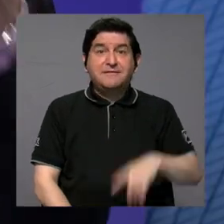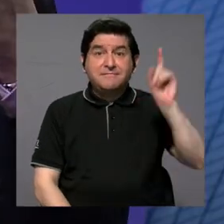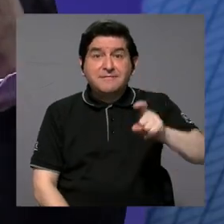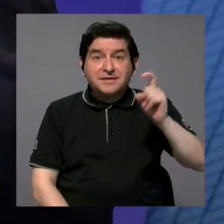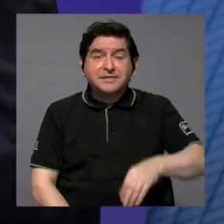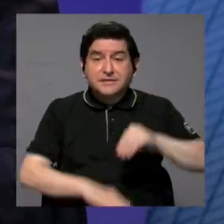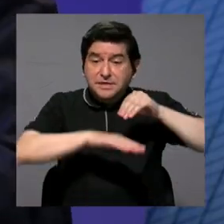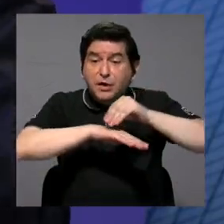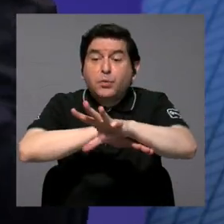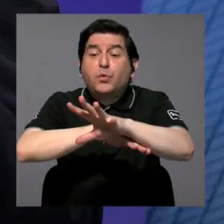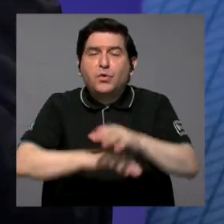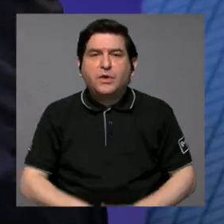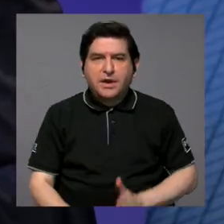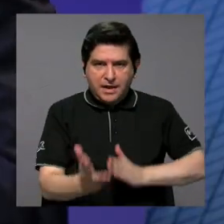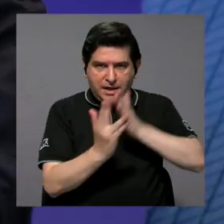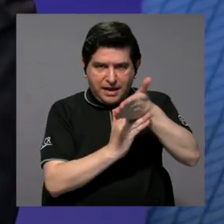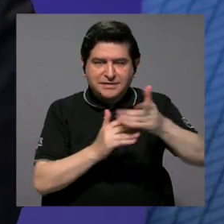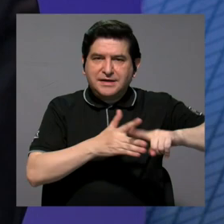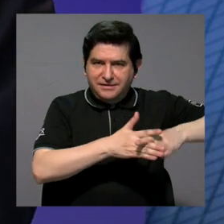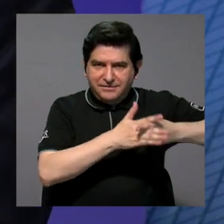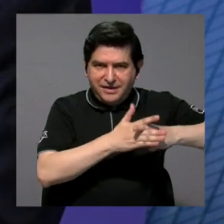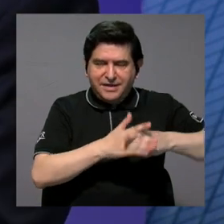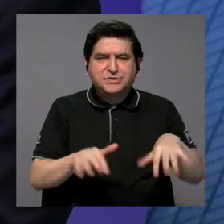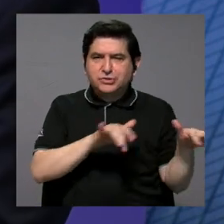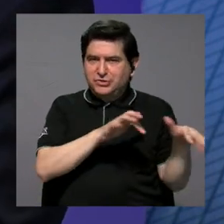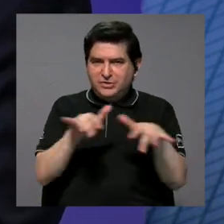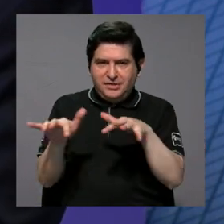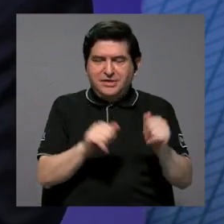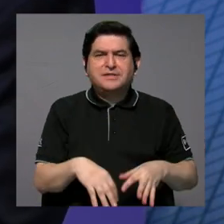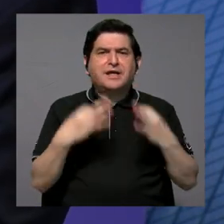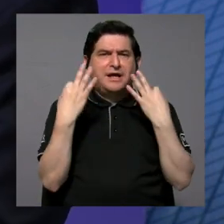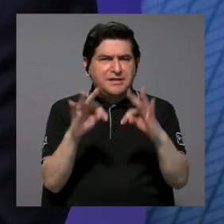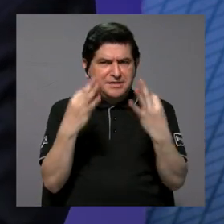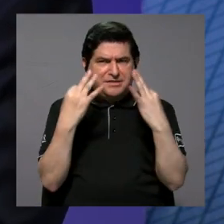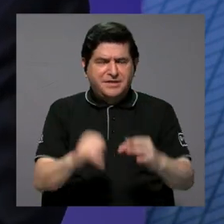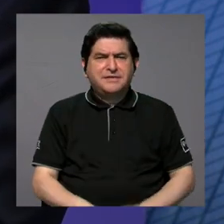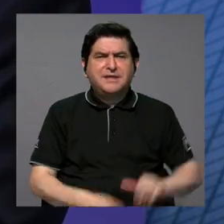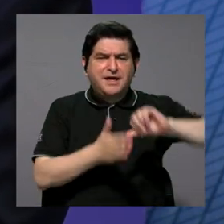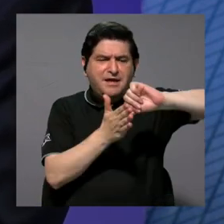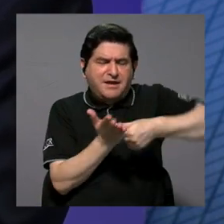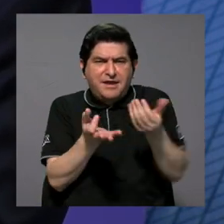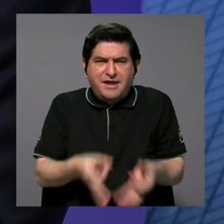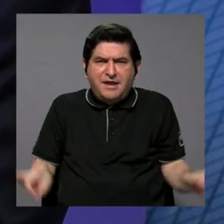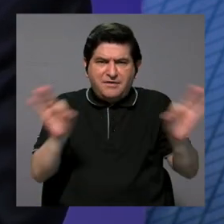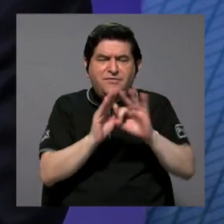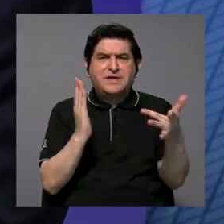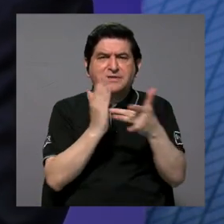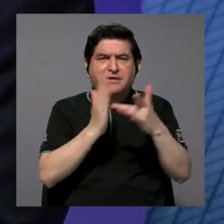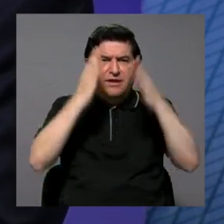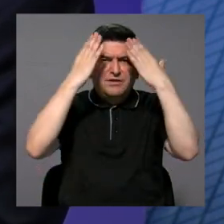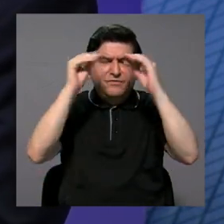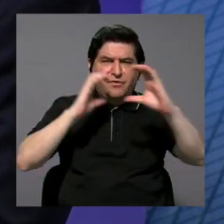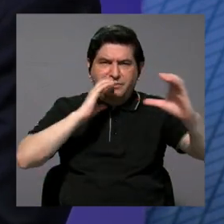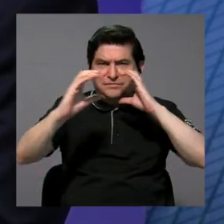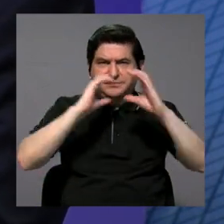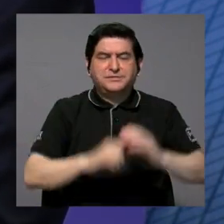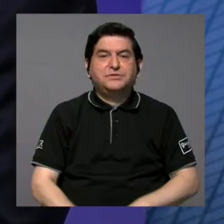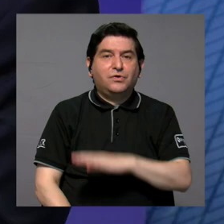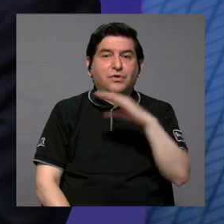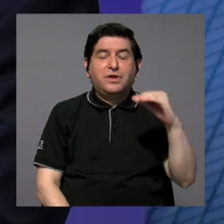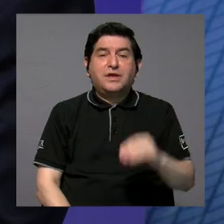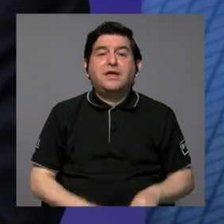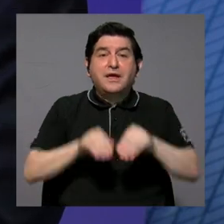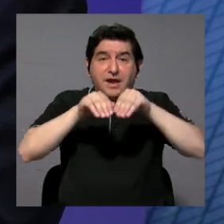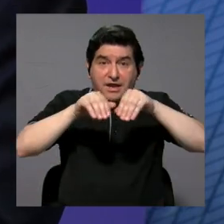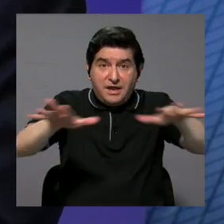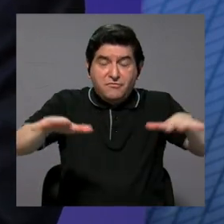necesitamos llegar más. Entonces, eso lo hacemos a través de las herramientas digitales, tratamos de colocar un énfasis importante en las tecnologías de información y comunicación, y a través de